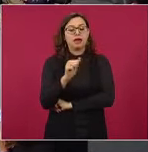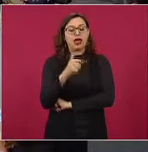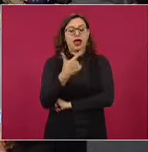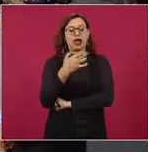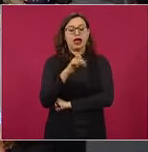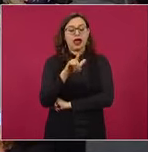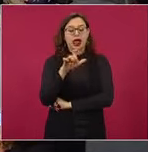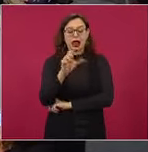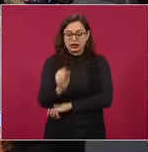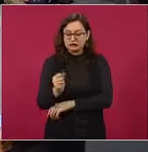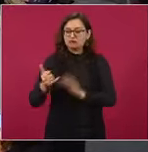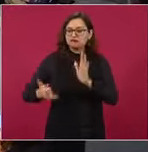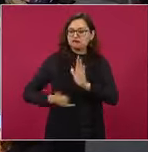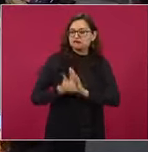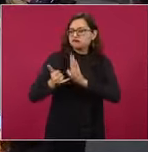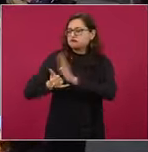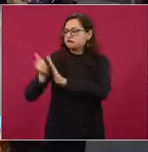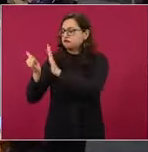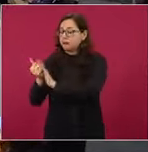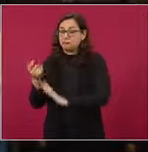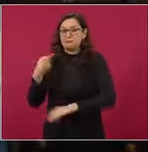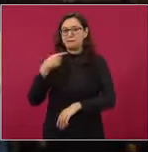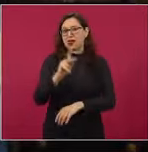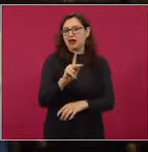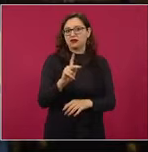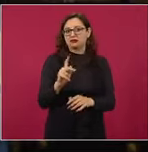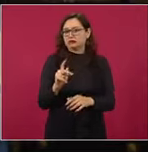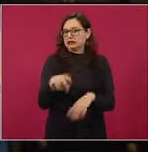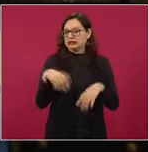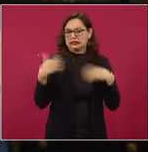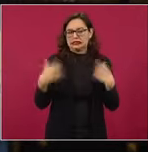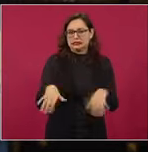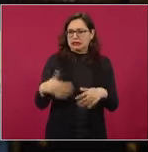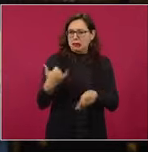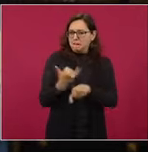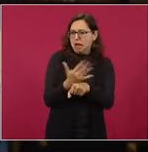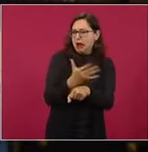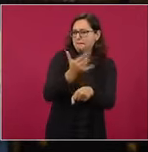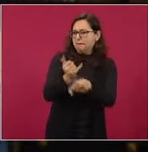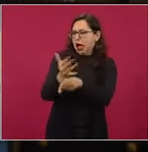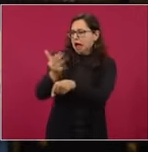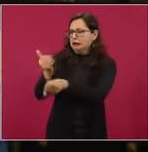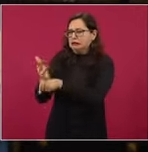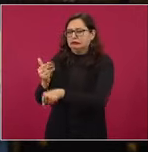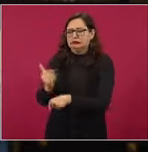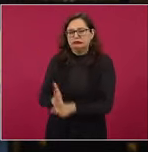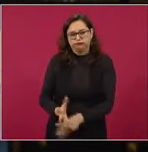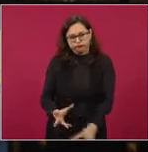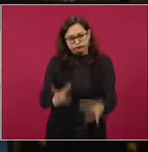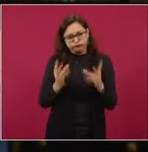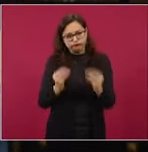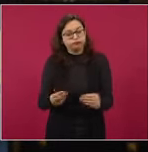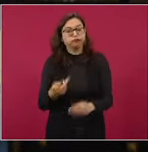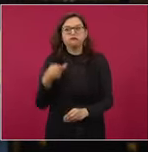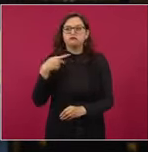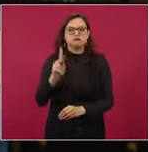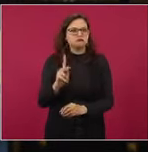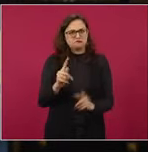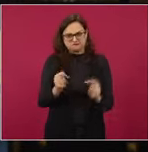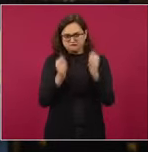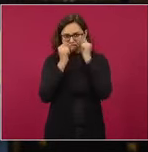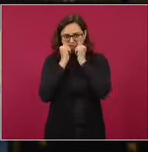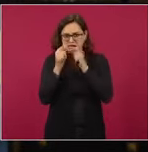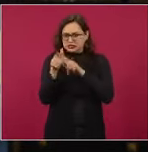tenido muchos obstáculos, sin embargo, siguen adelante. ¿Cree que en algún momento dado